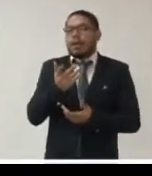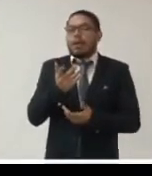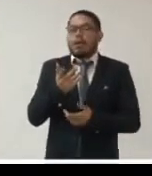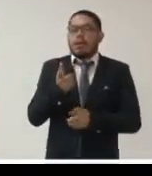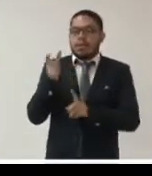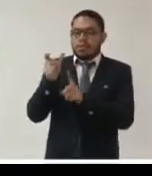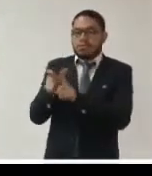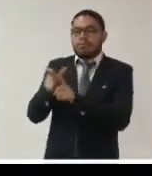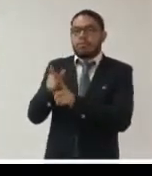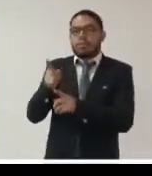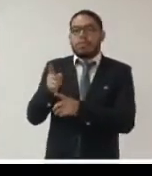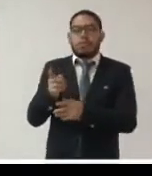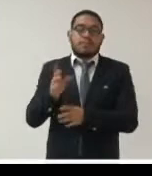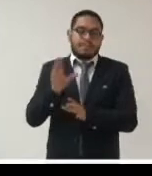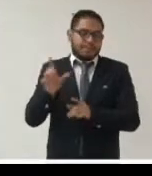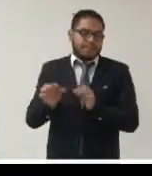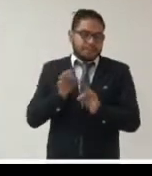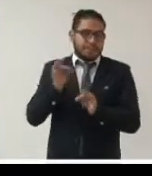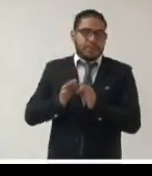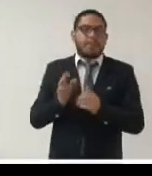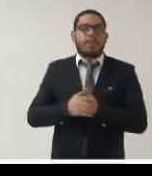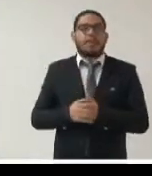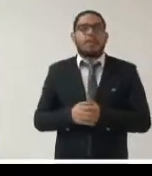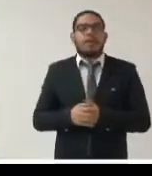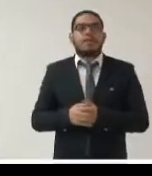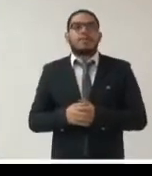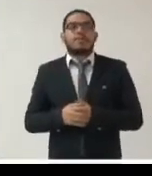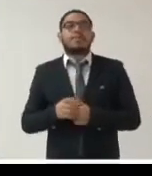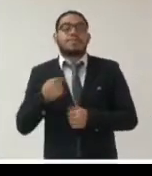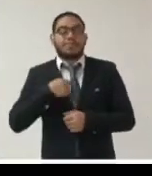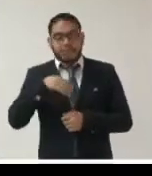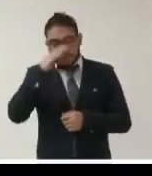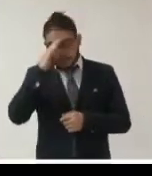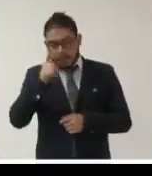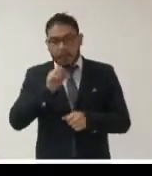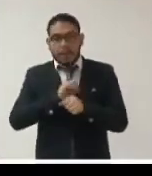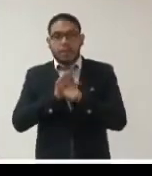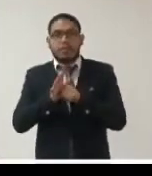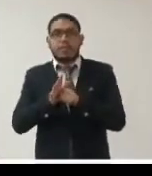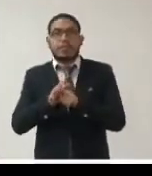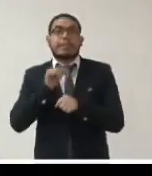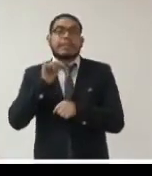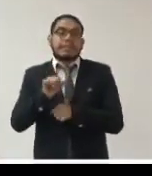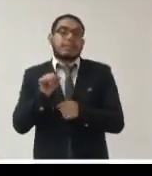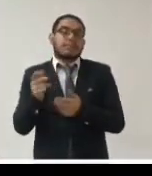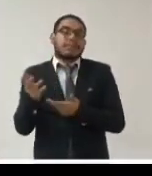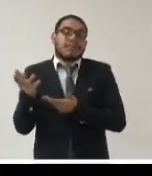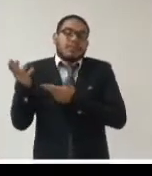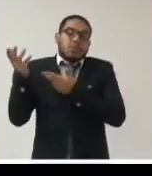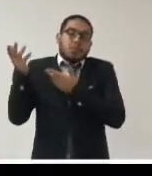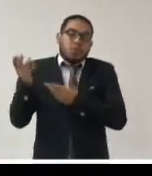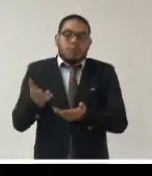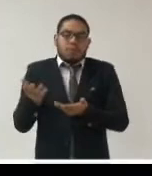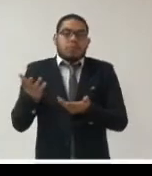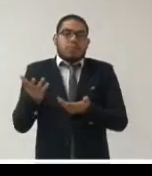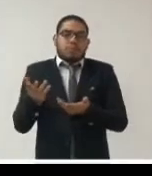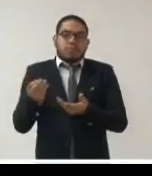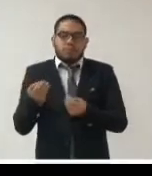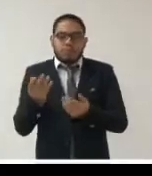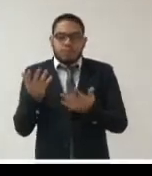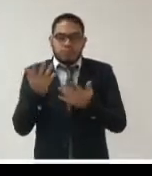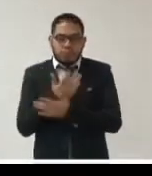entonces bueno solo para concluir a mí me parece que esta pandemia si nos ha traído mucho agobio